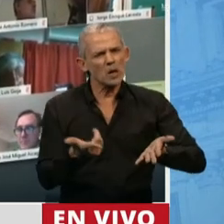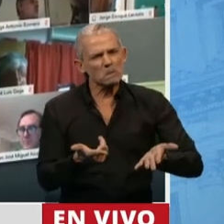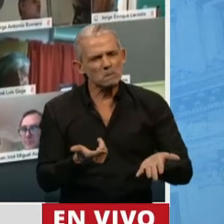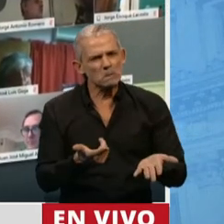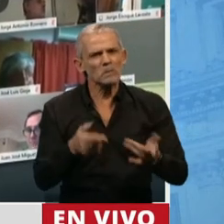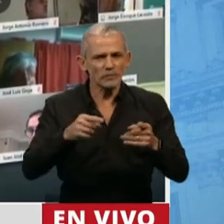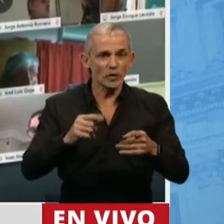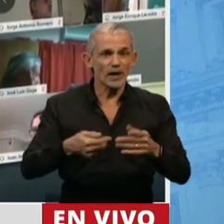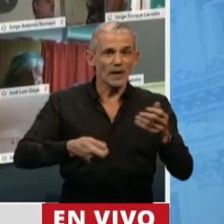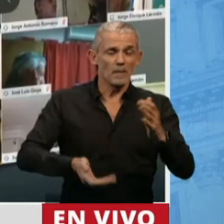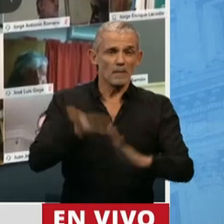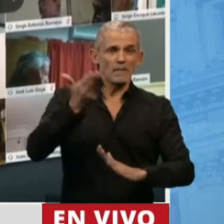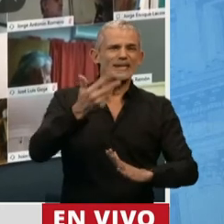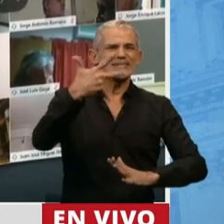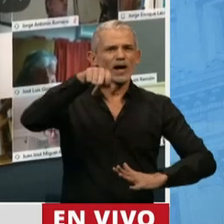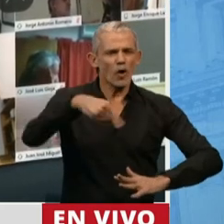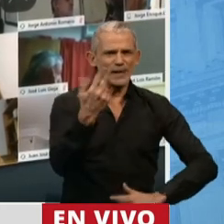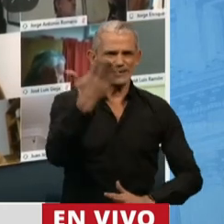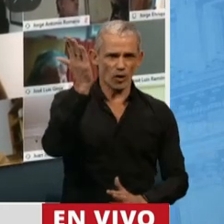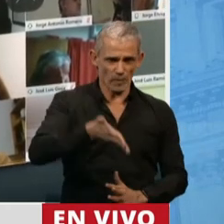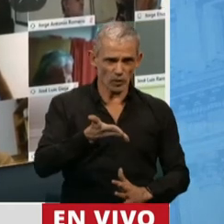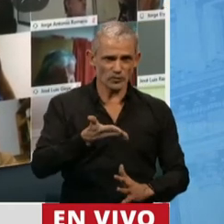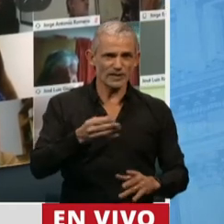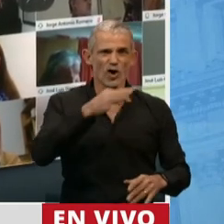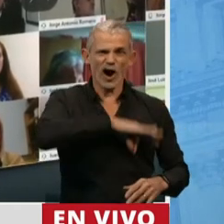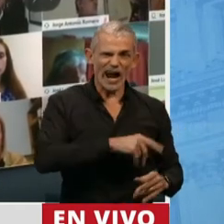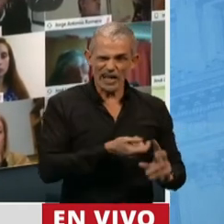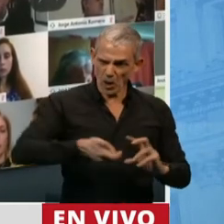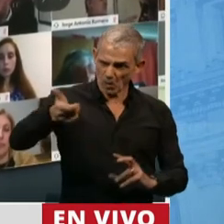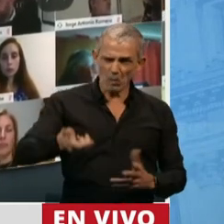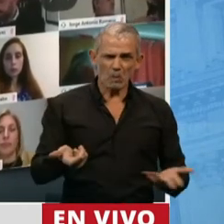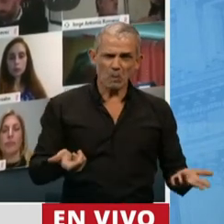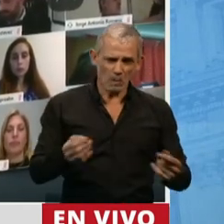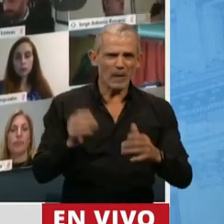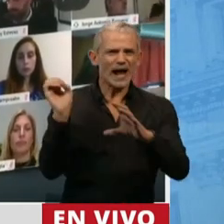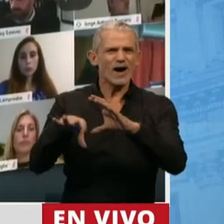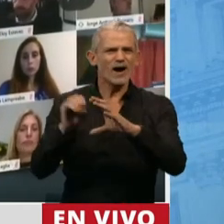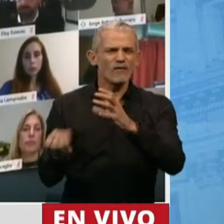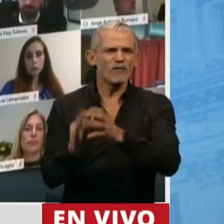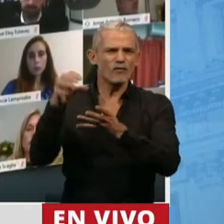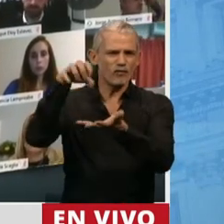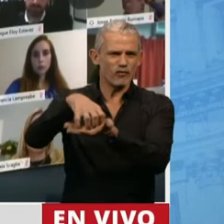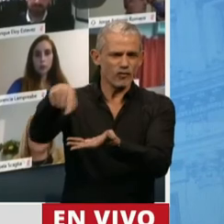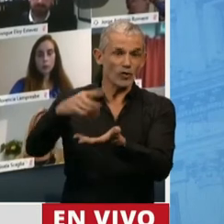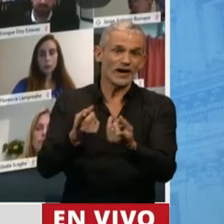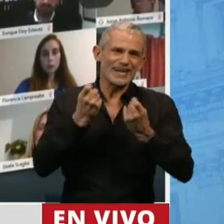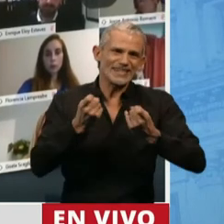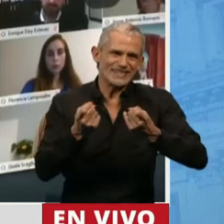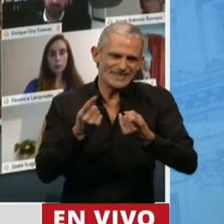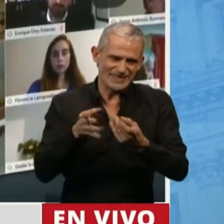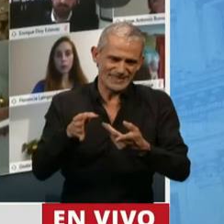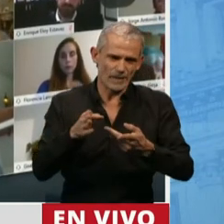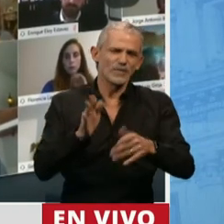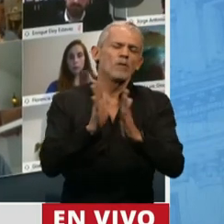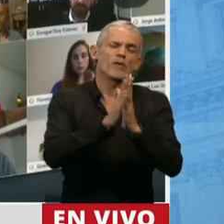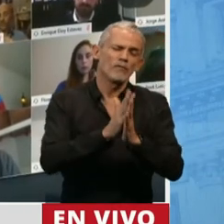incrementar el porcentaje del 3,5% de las ganancias para crear el fondo que necesita para el régimen de